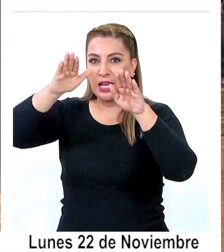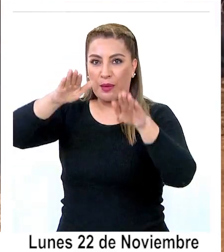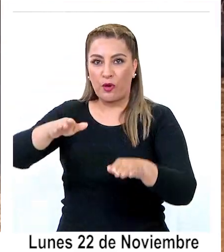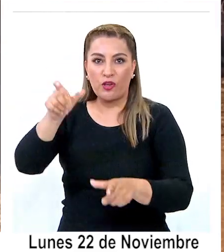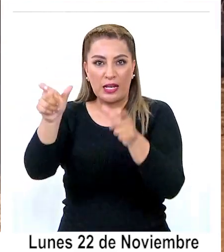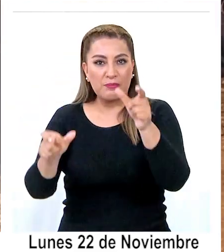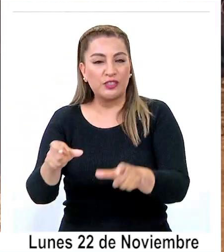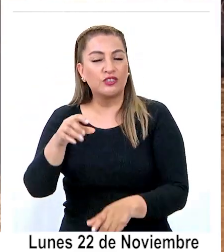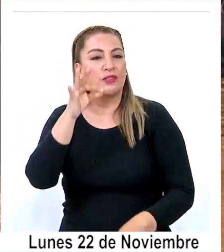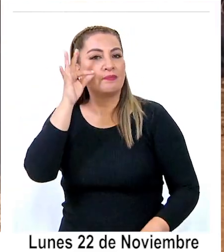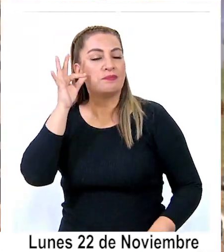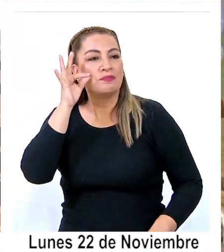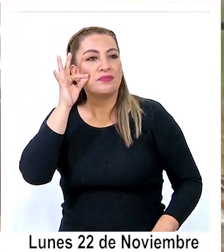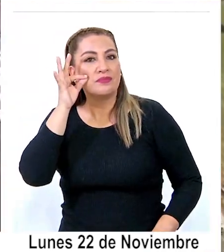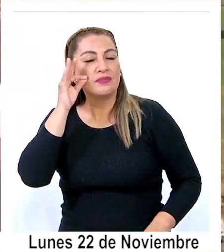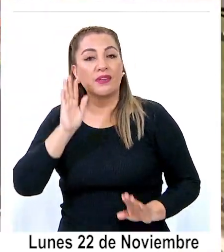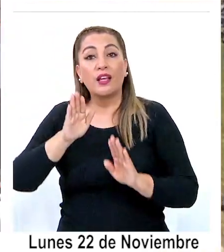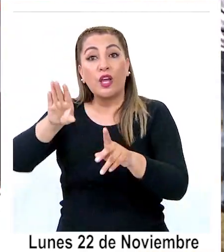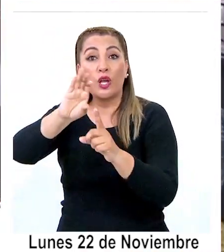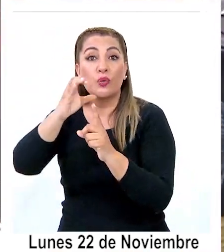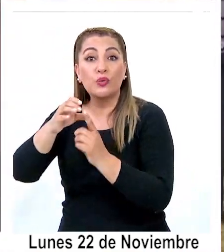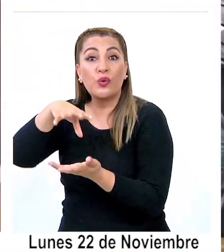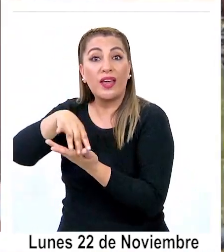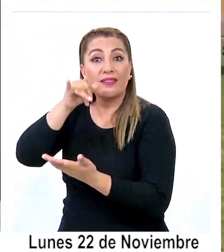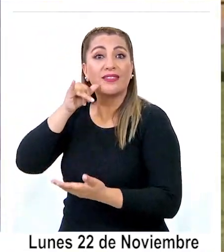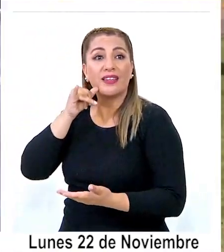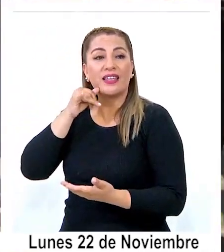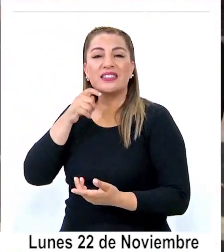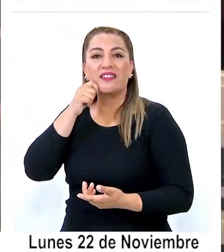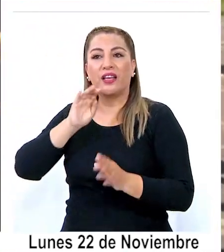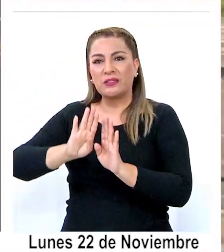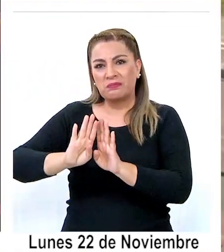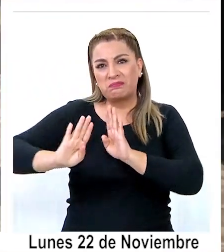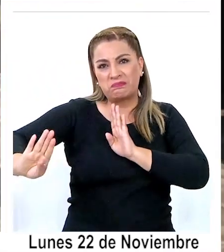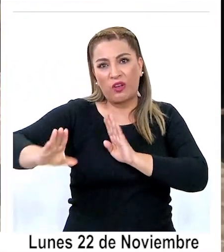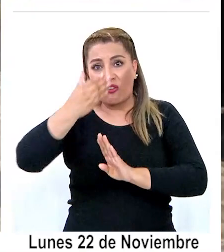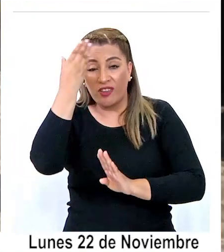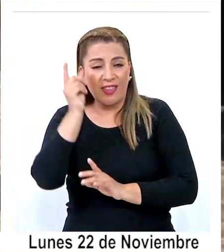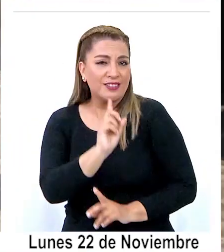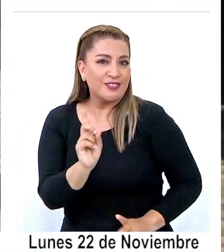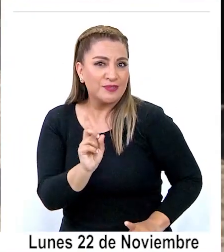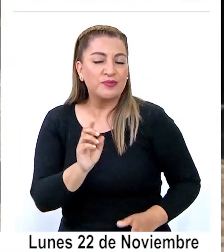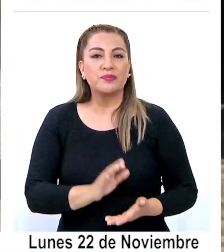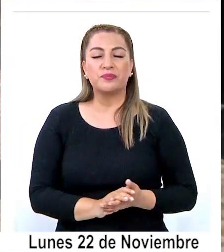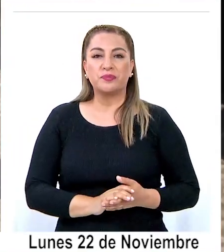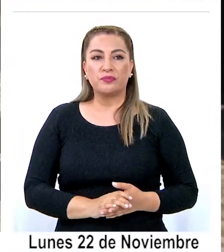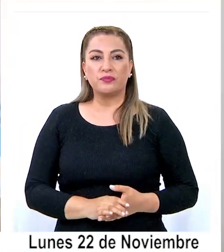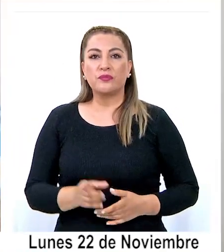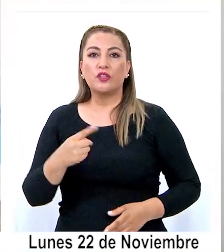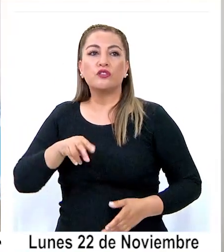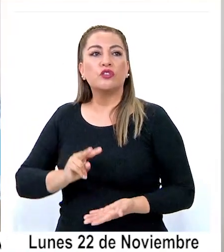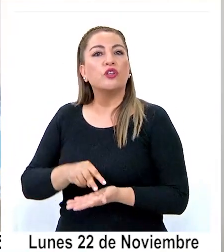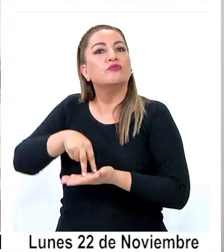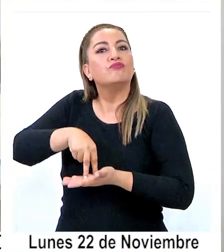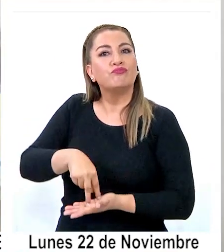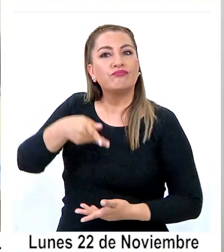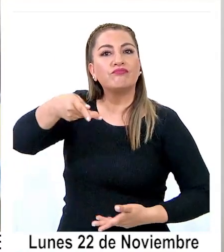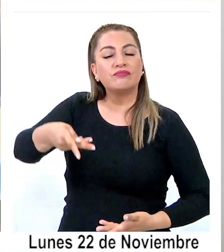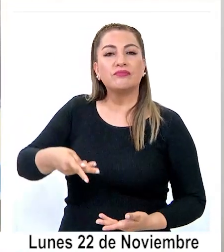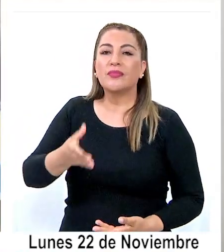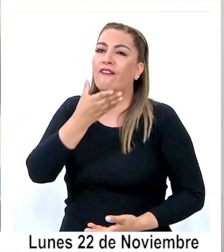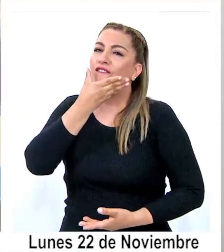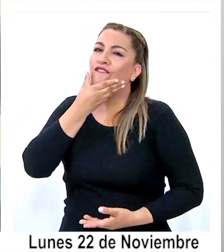los pampinos a la cultura iquiqueña no quede relegada al olvido. Poder estar hoy día acá en esta